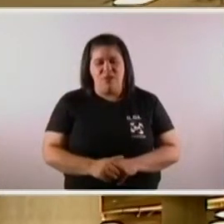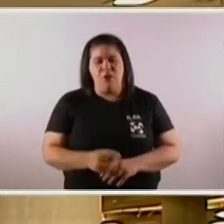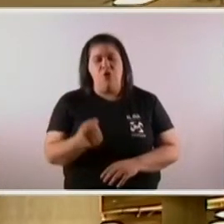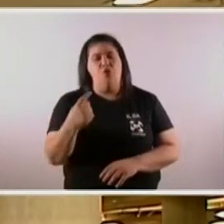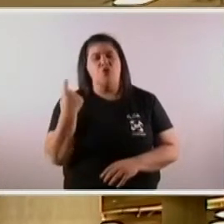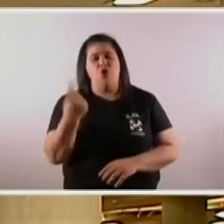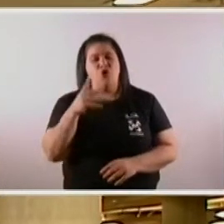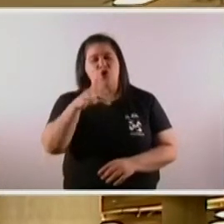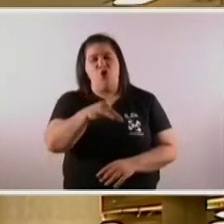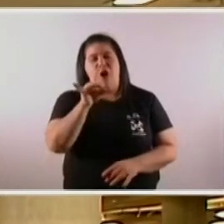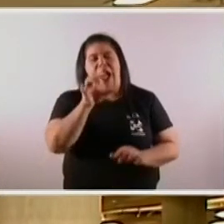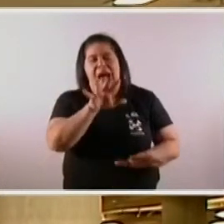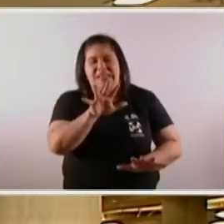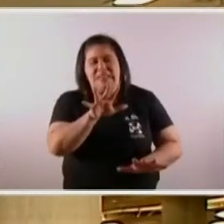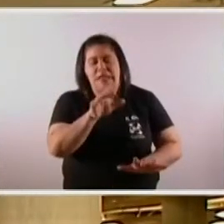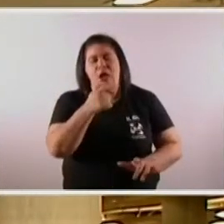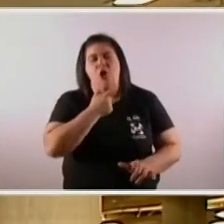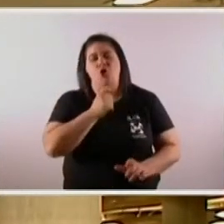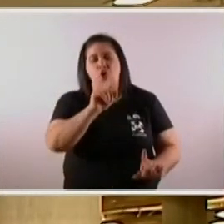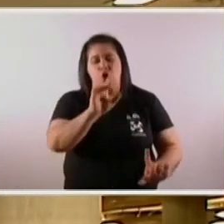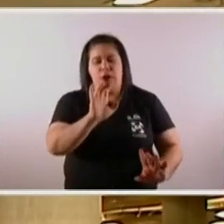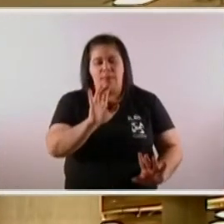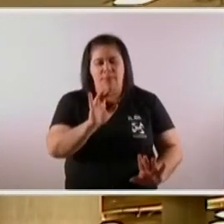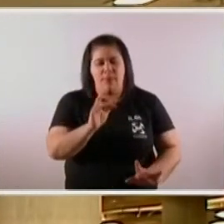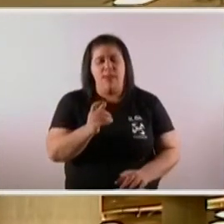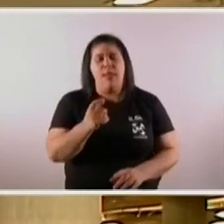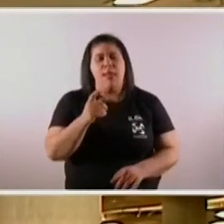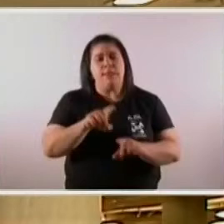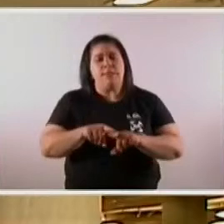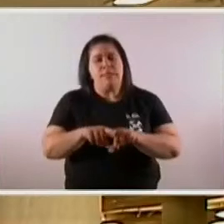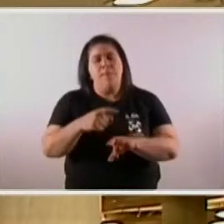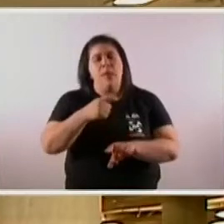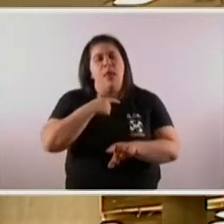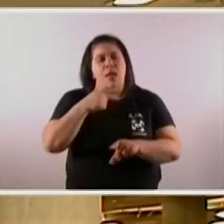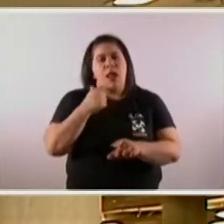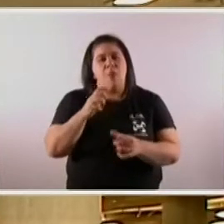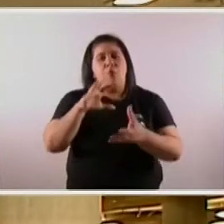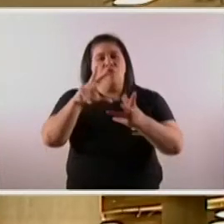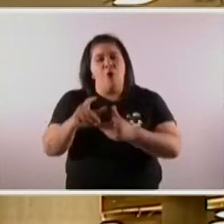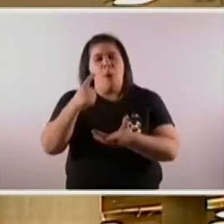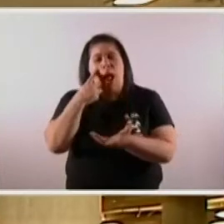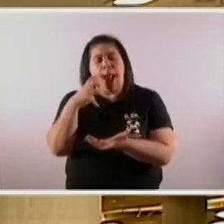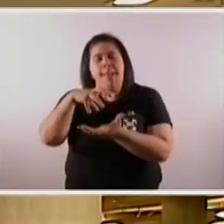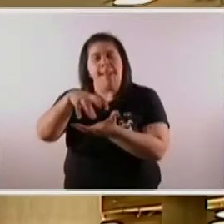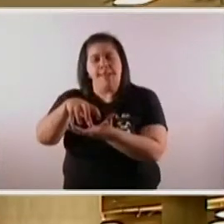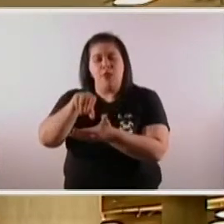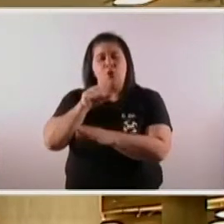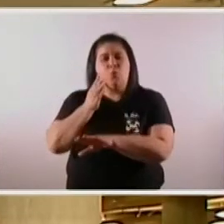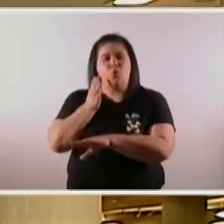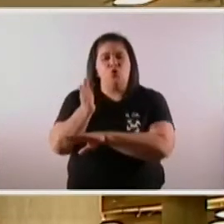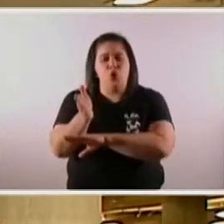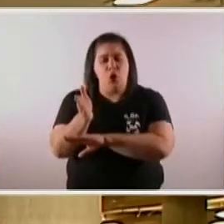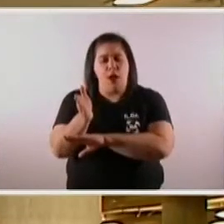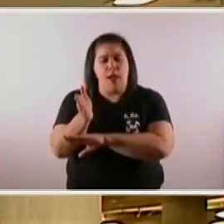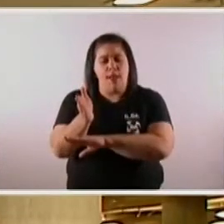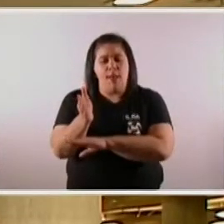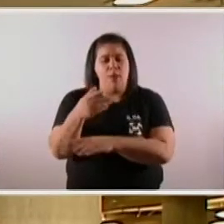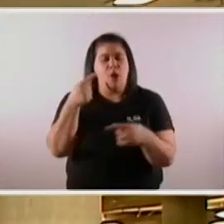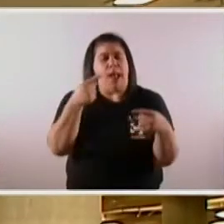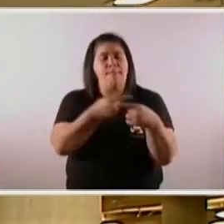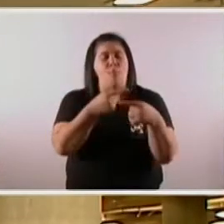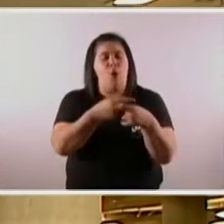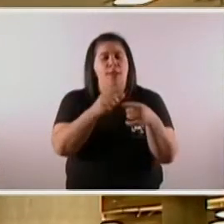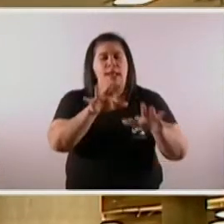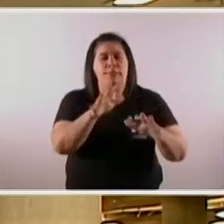elegimos ese camino. Siempre vamos a ir por el camino de la institucionalidad. Dejando de lado la disputa política. Porque esos son nuestros